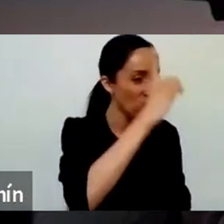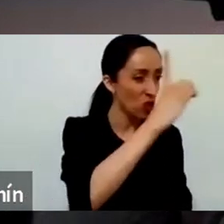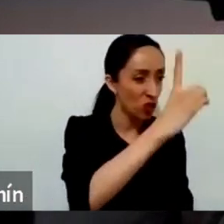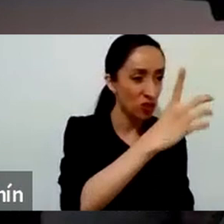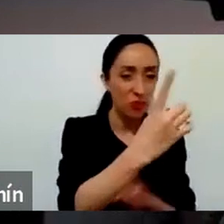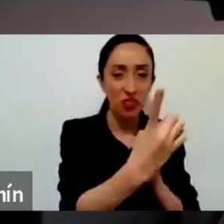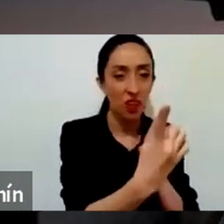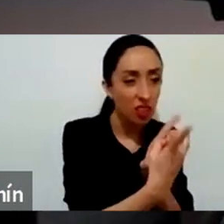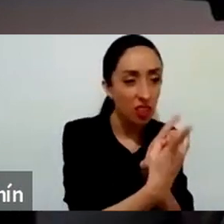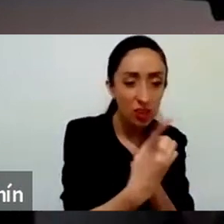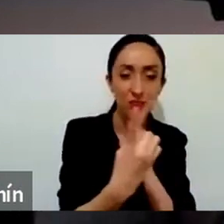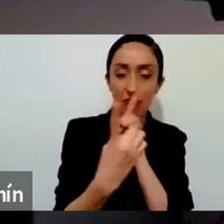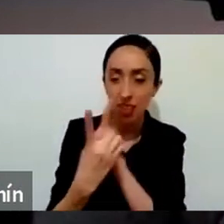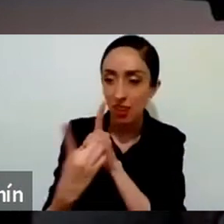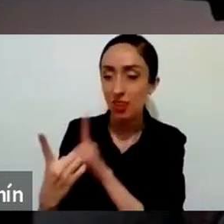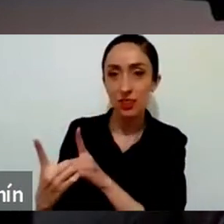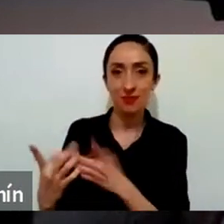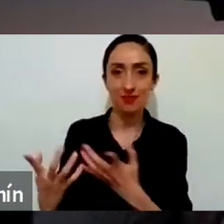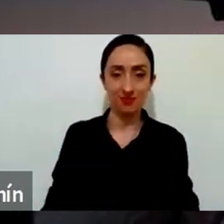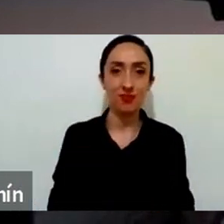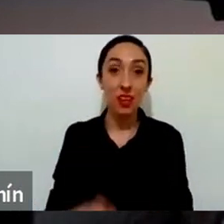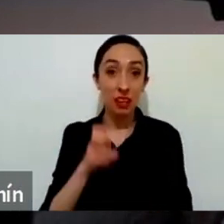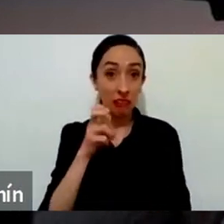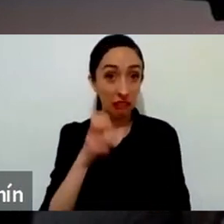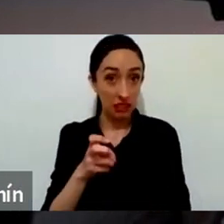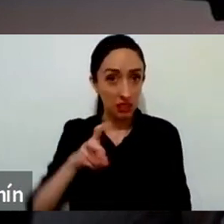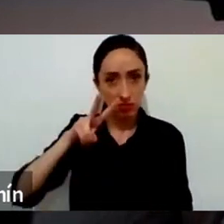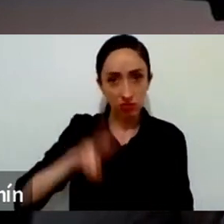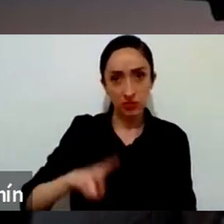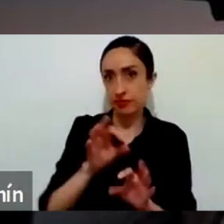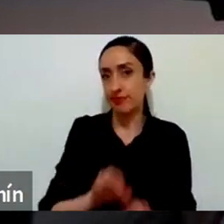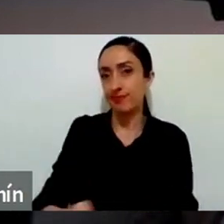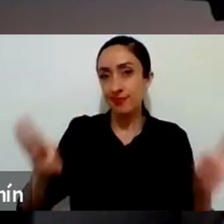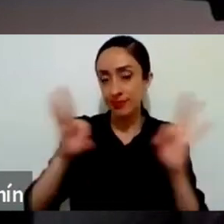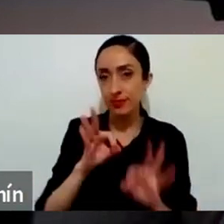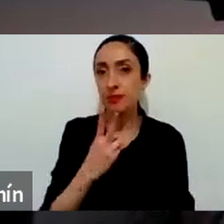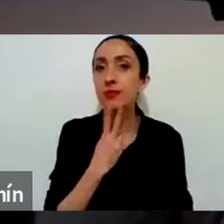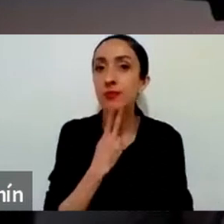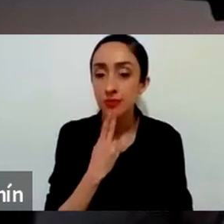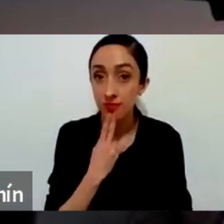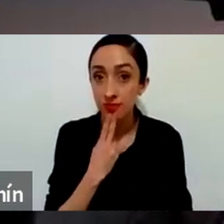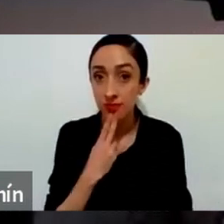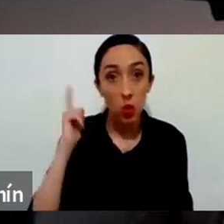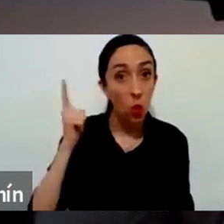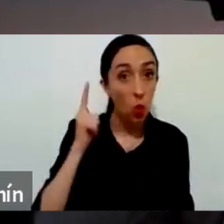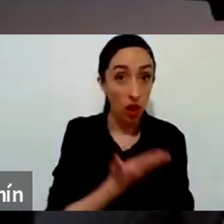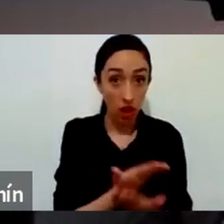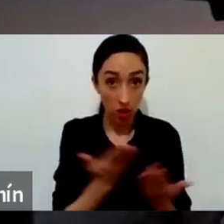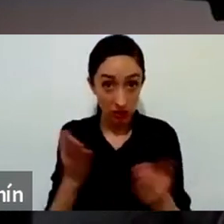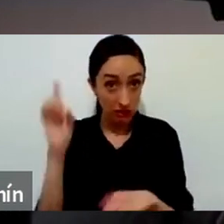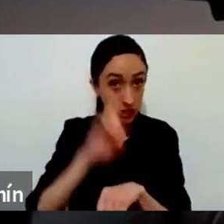que la integren, ¿verdad? En su esquema de oración diaria.